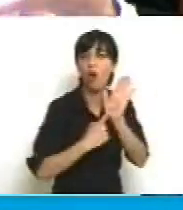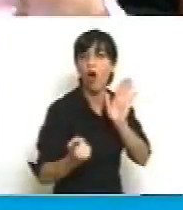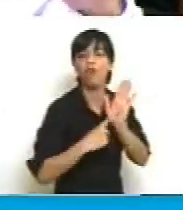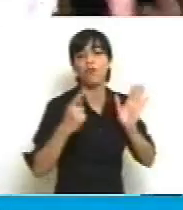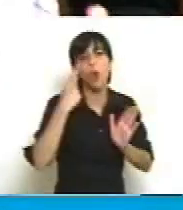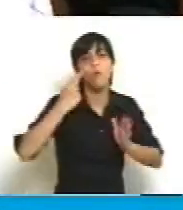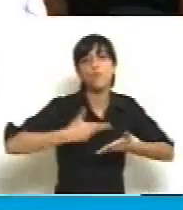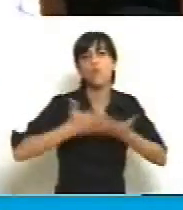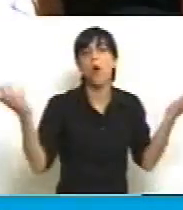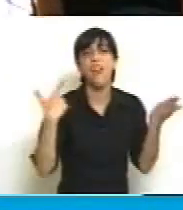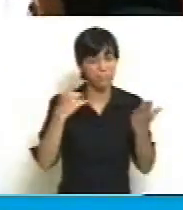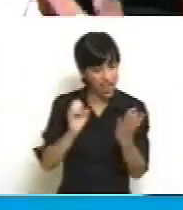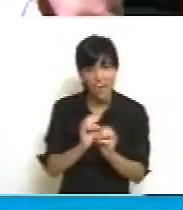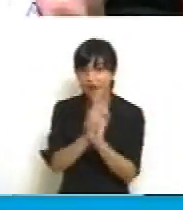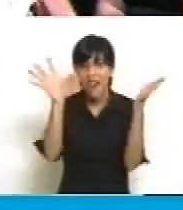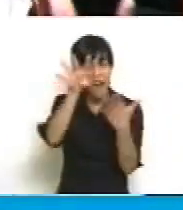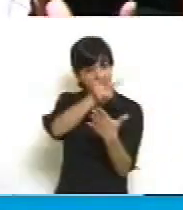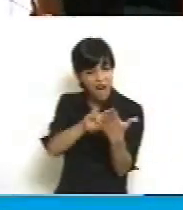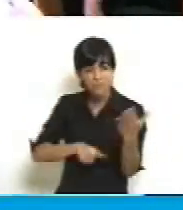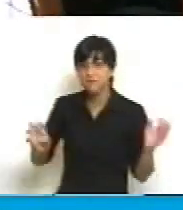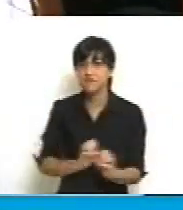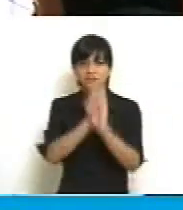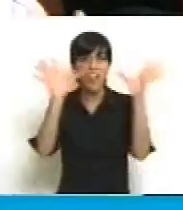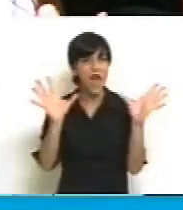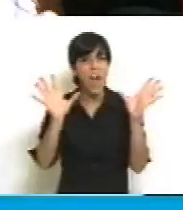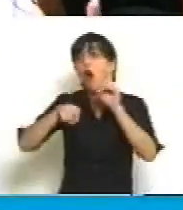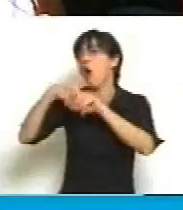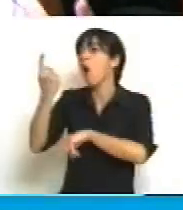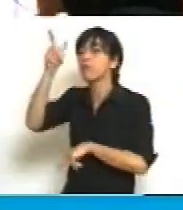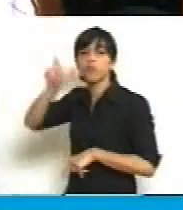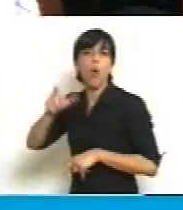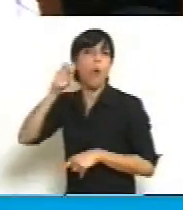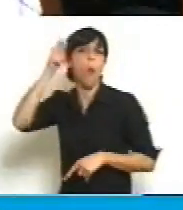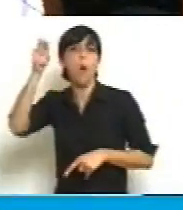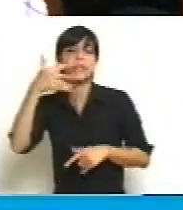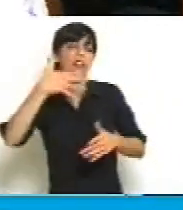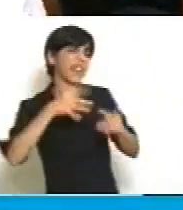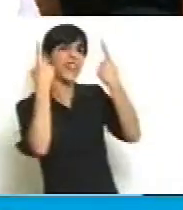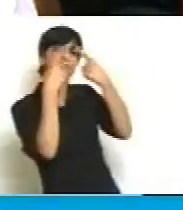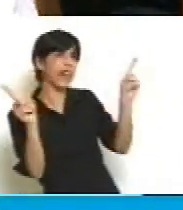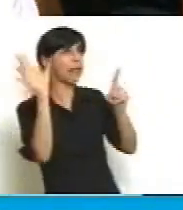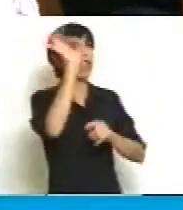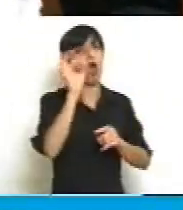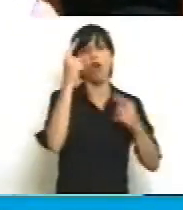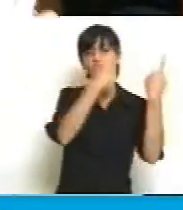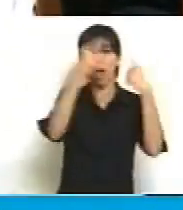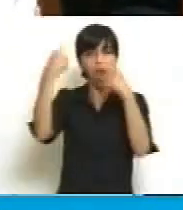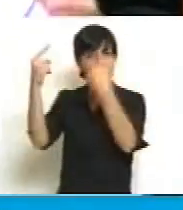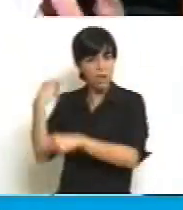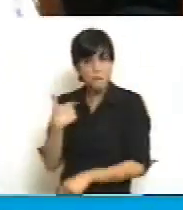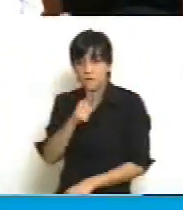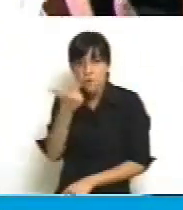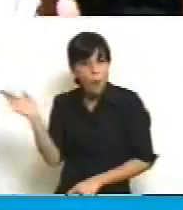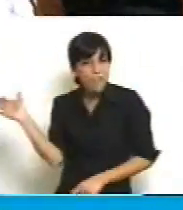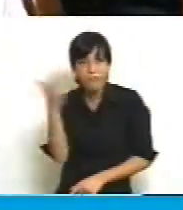Es tan claro este código que no puede ser interpretado de forma errónea por ningún juez. Y esto es